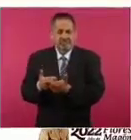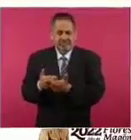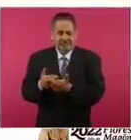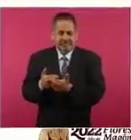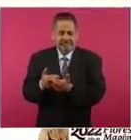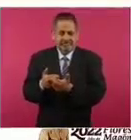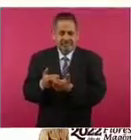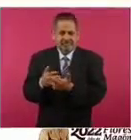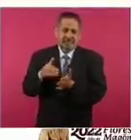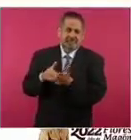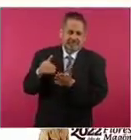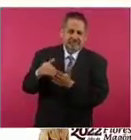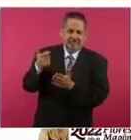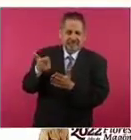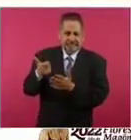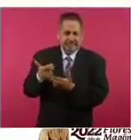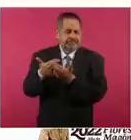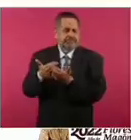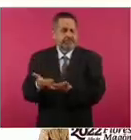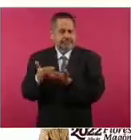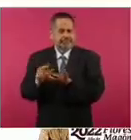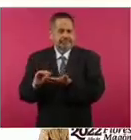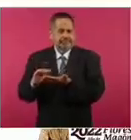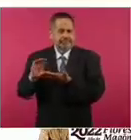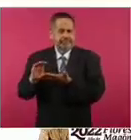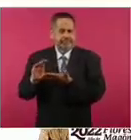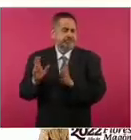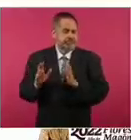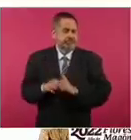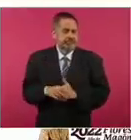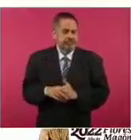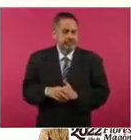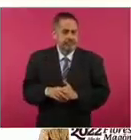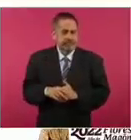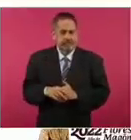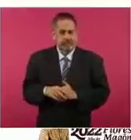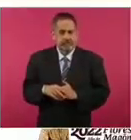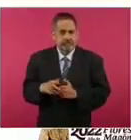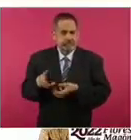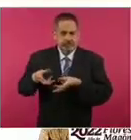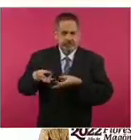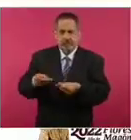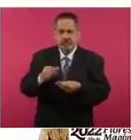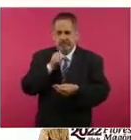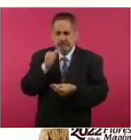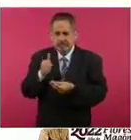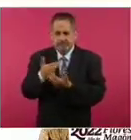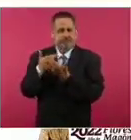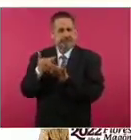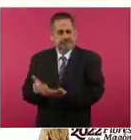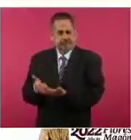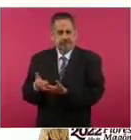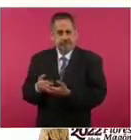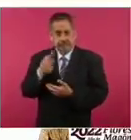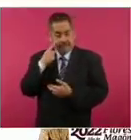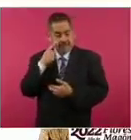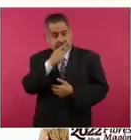Millones de pesos, es lo que estimamos de ahorro, así lo encontramos.